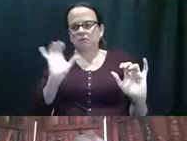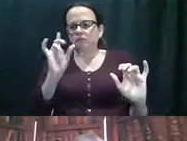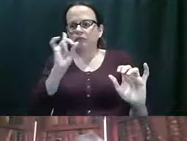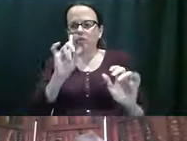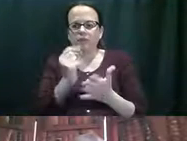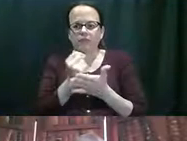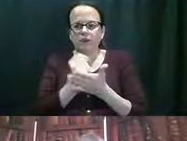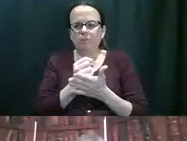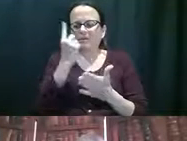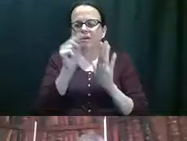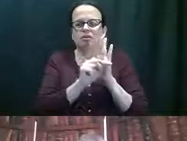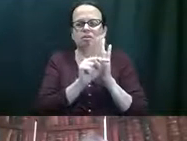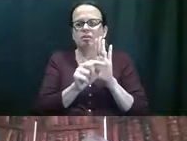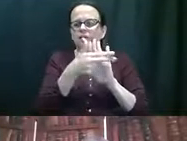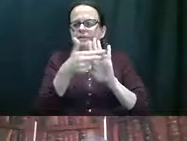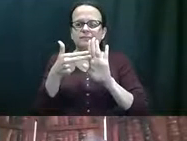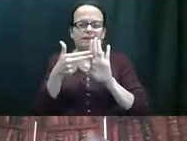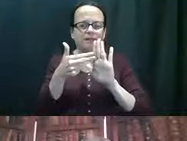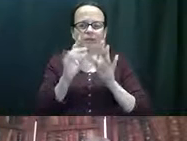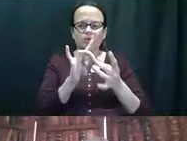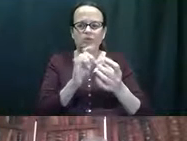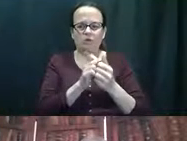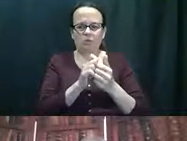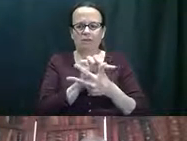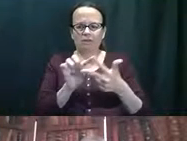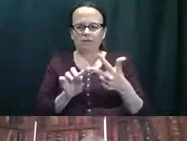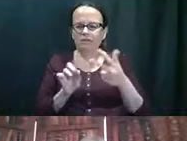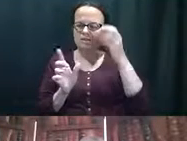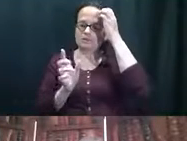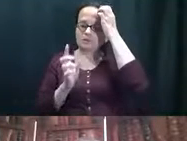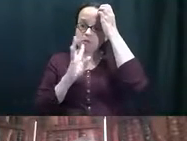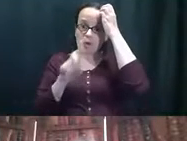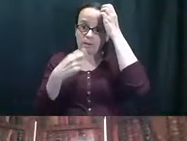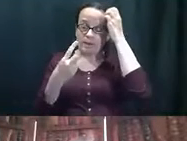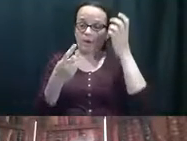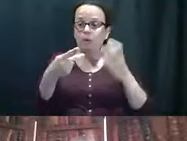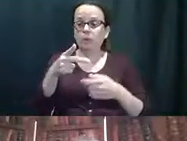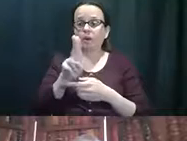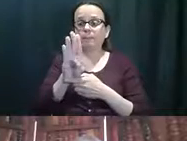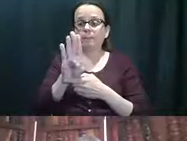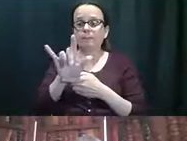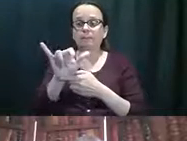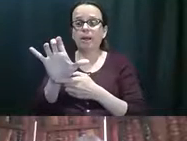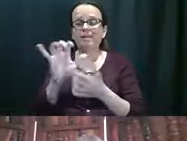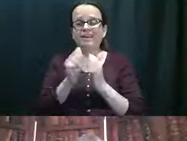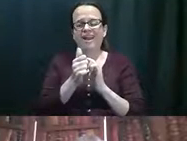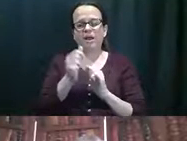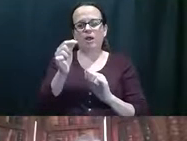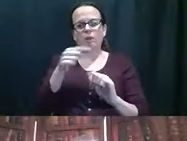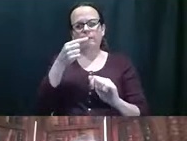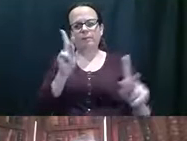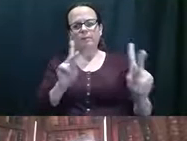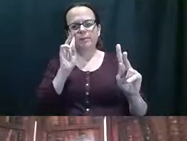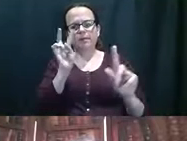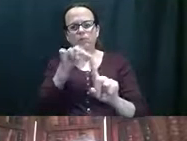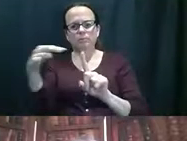terapia o tratamiento por la estigma asociada con ello. Así que cuando yo hablo del público y ese, el